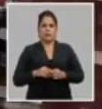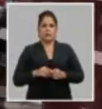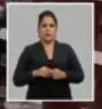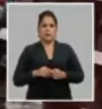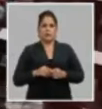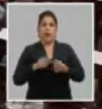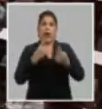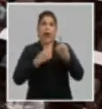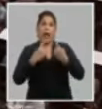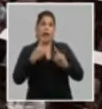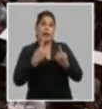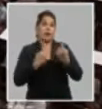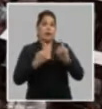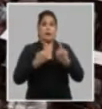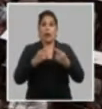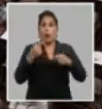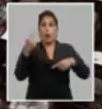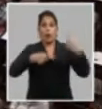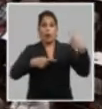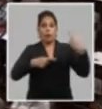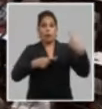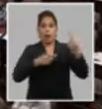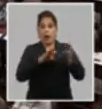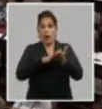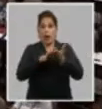Abstención o en contra.